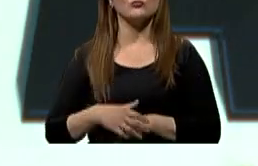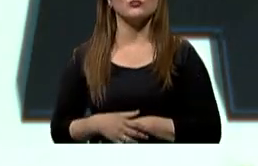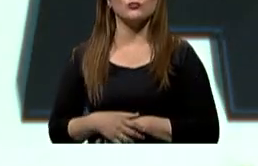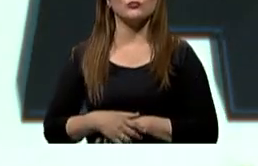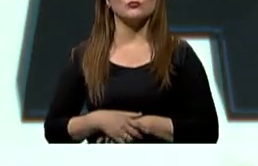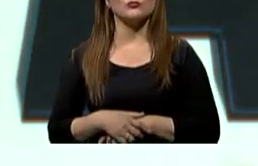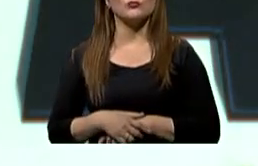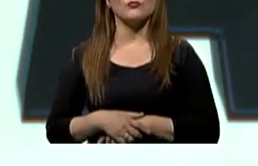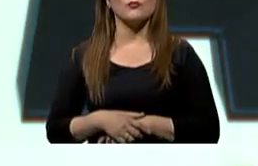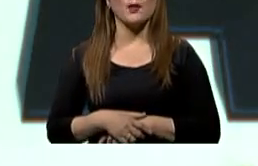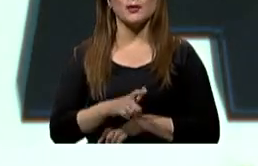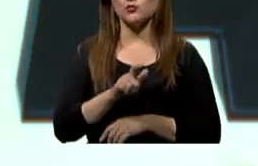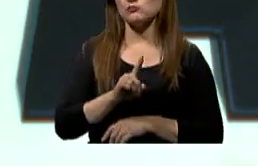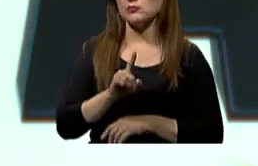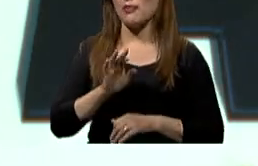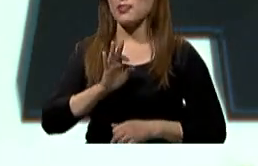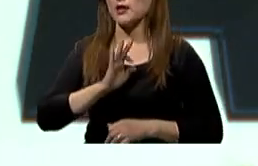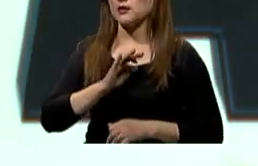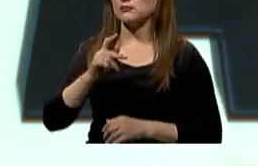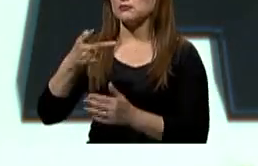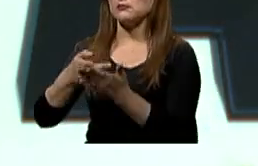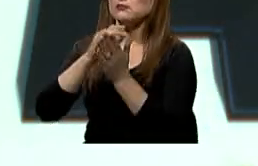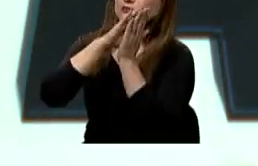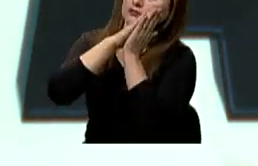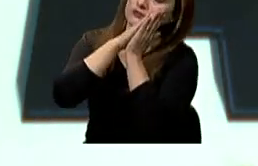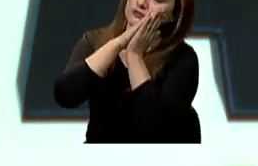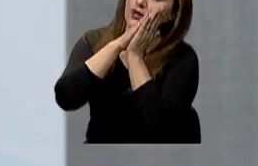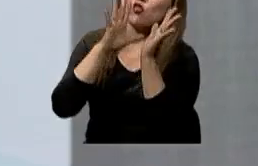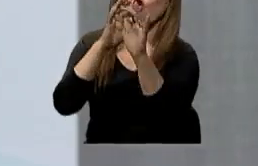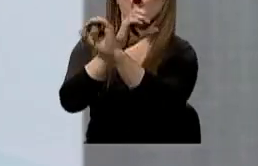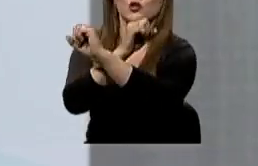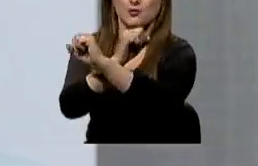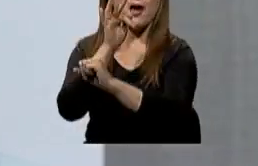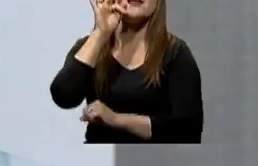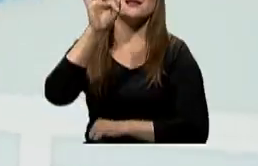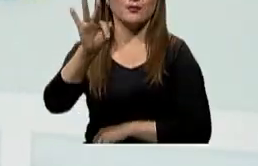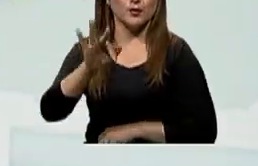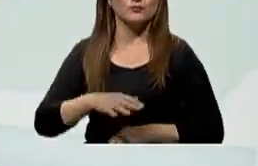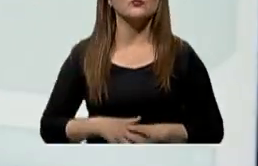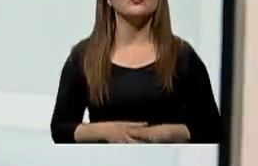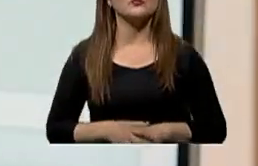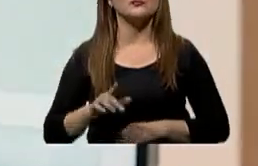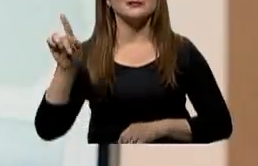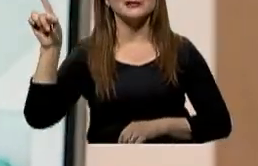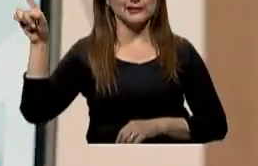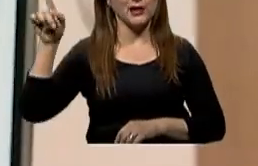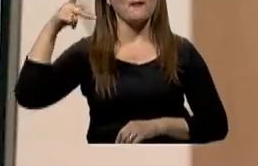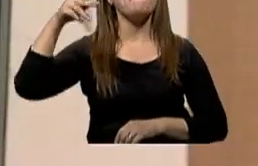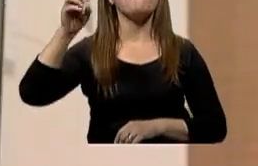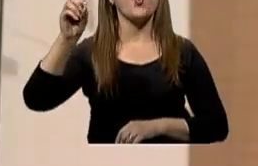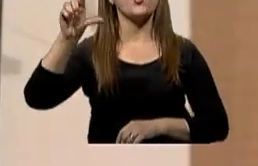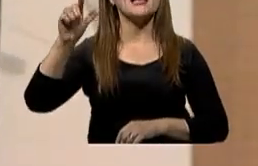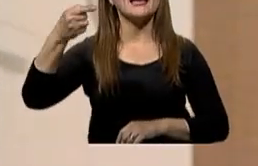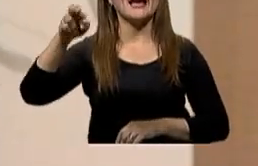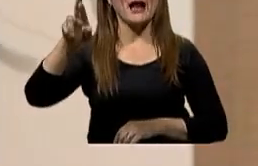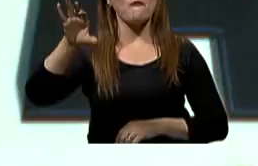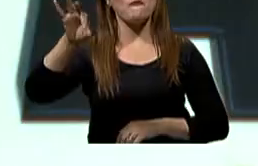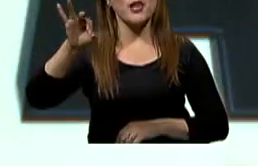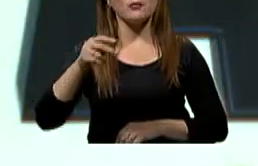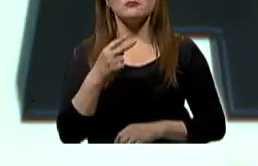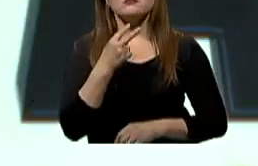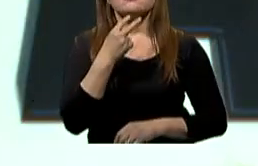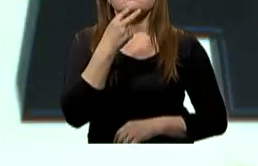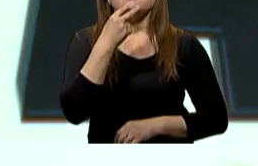donde está el aparato y los técnicos a dormir en el lugar. También existe la poligrafía respiratoria. Nos da los variables de